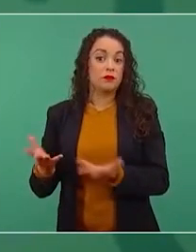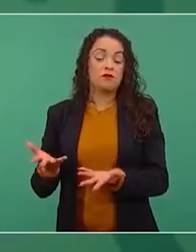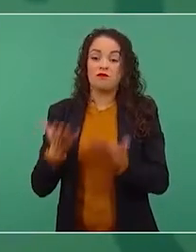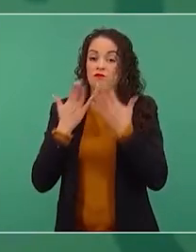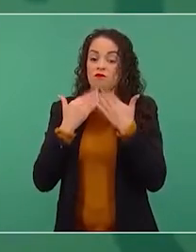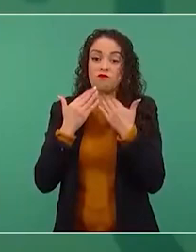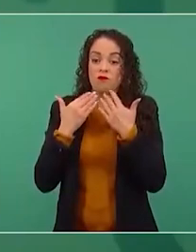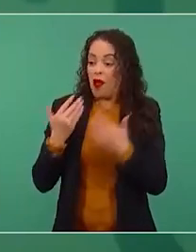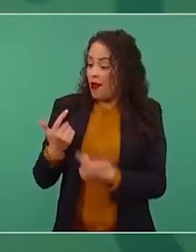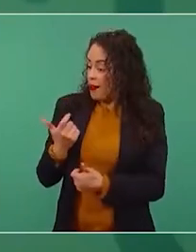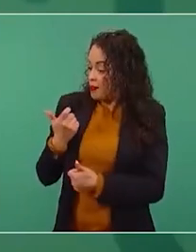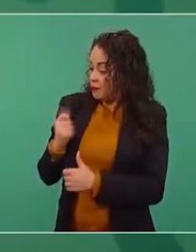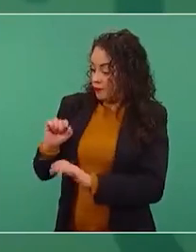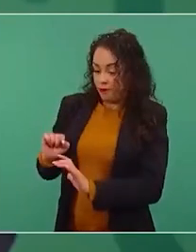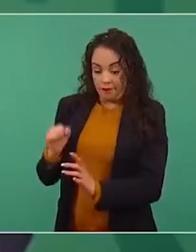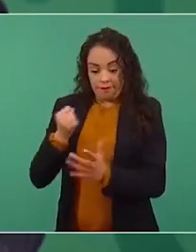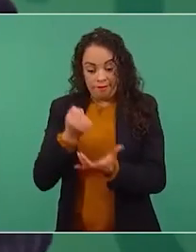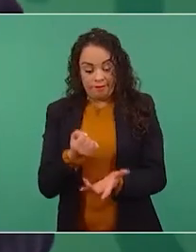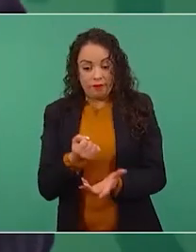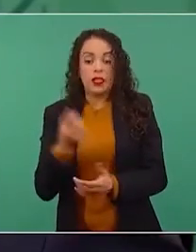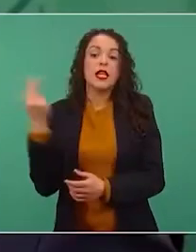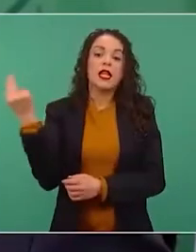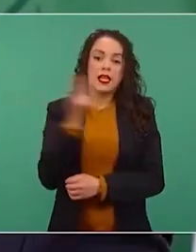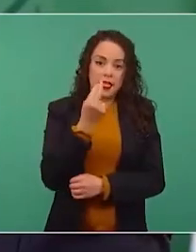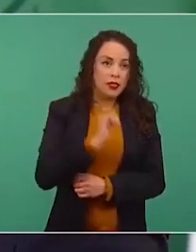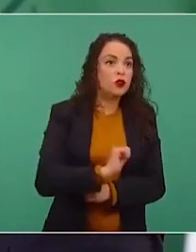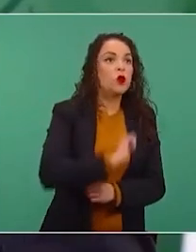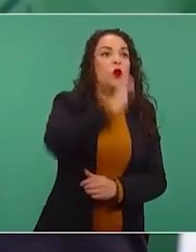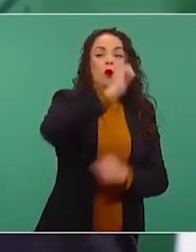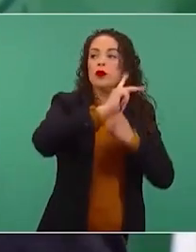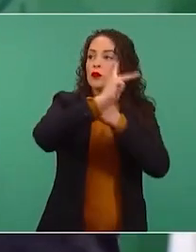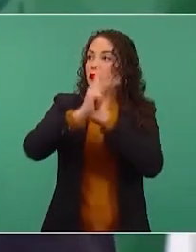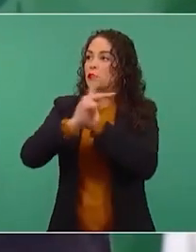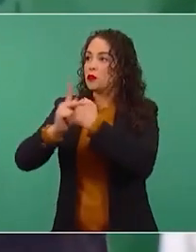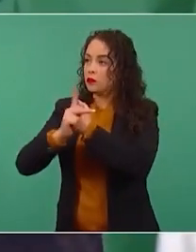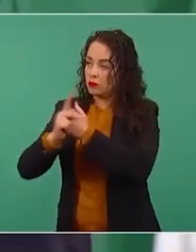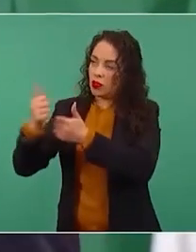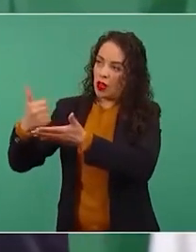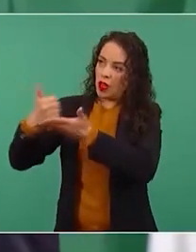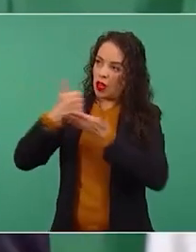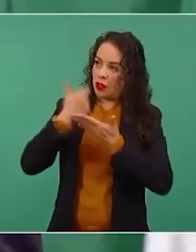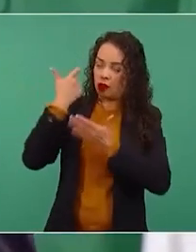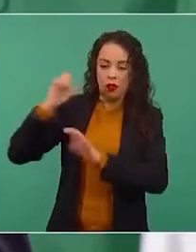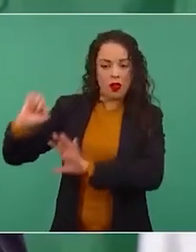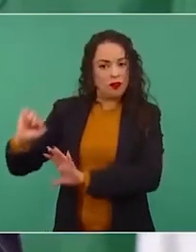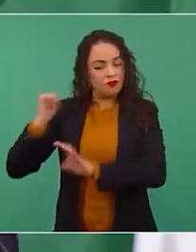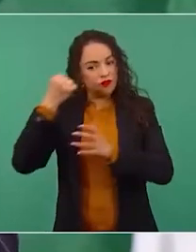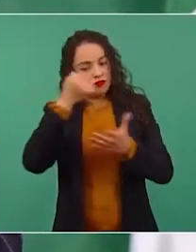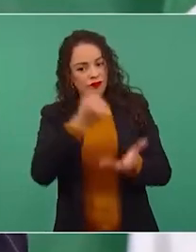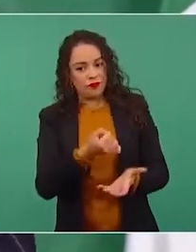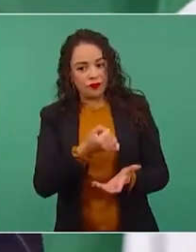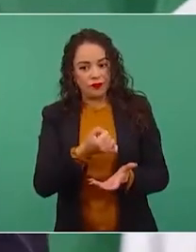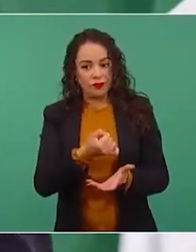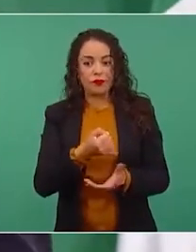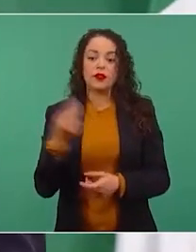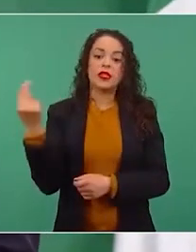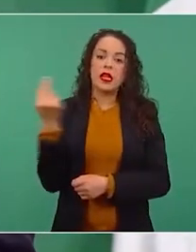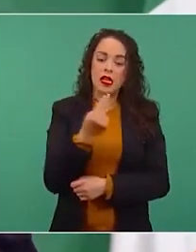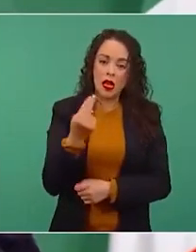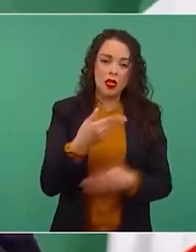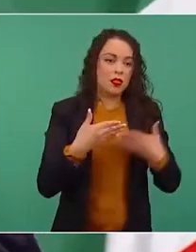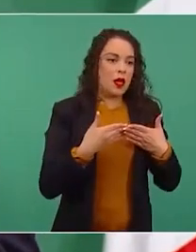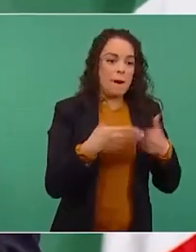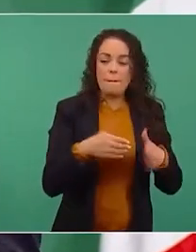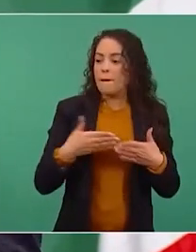requiere que llegue la inversión extranjera, se necesita abrir el mercado de la